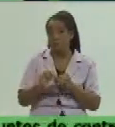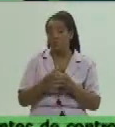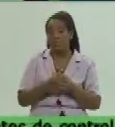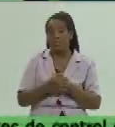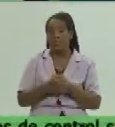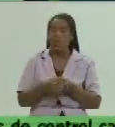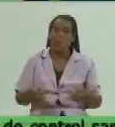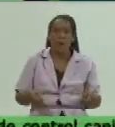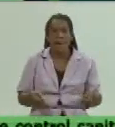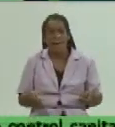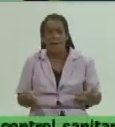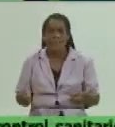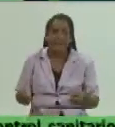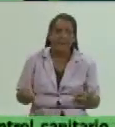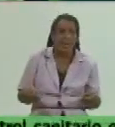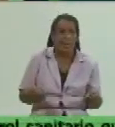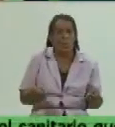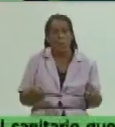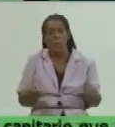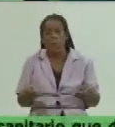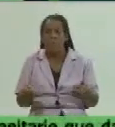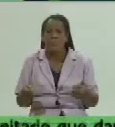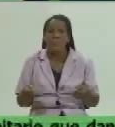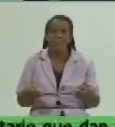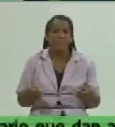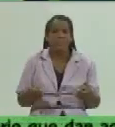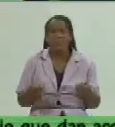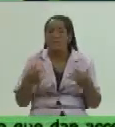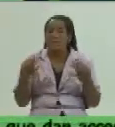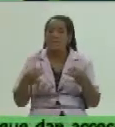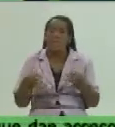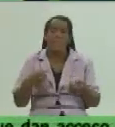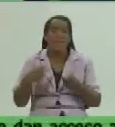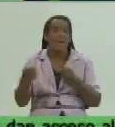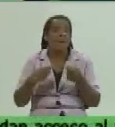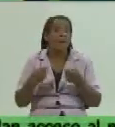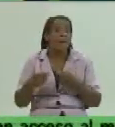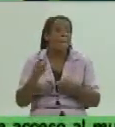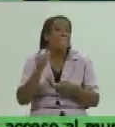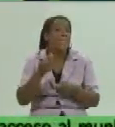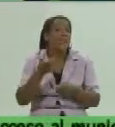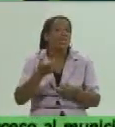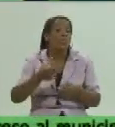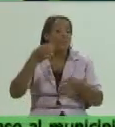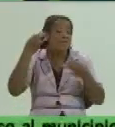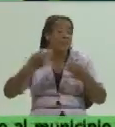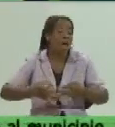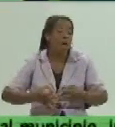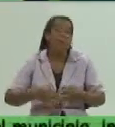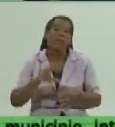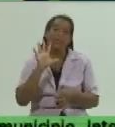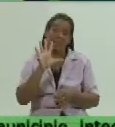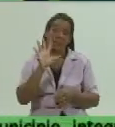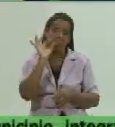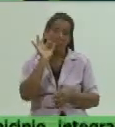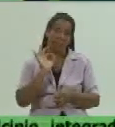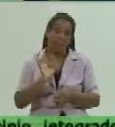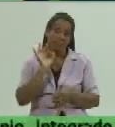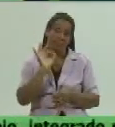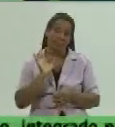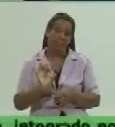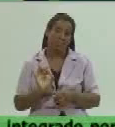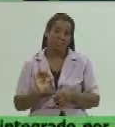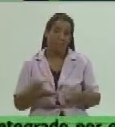carretilleros van a sí siempre que comercialicen precios fijados pagan el 5% tanto sea